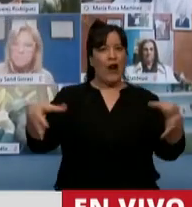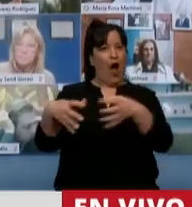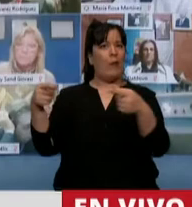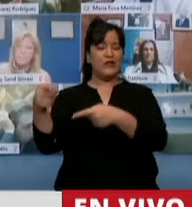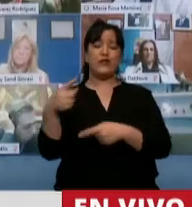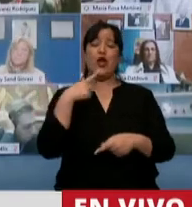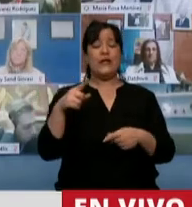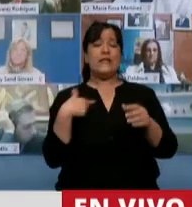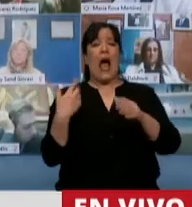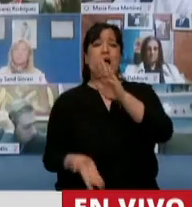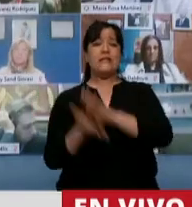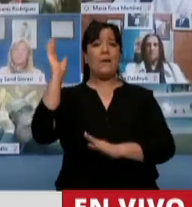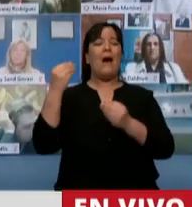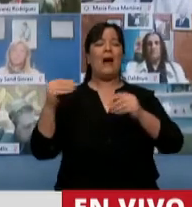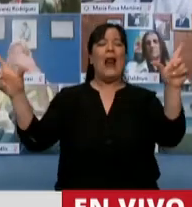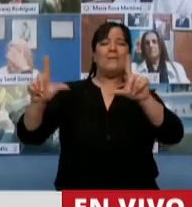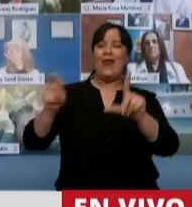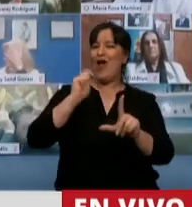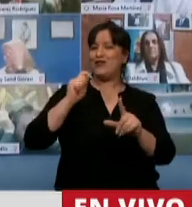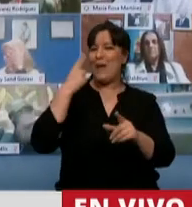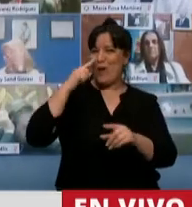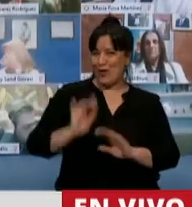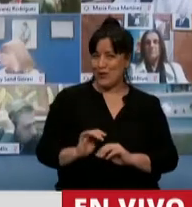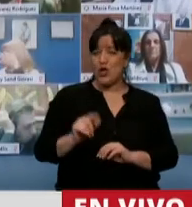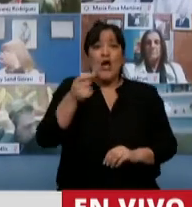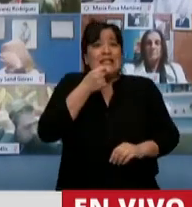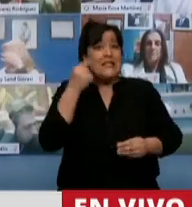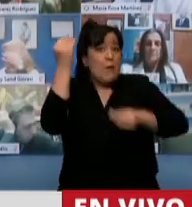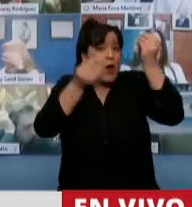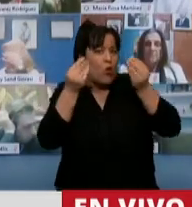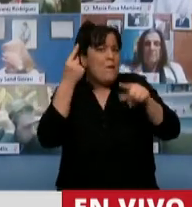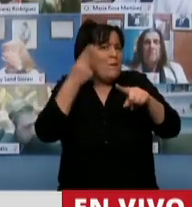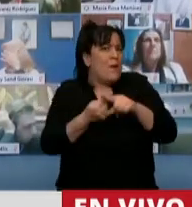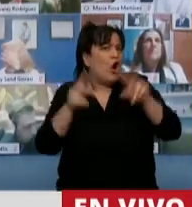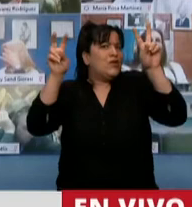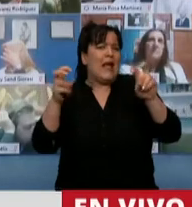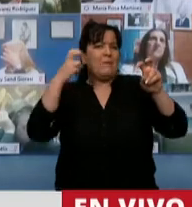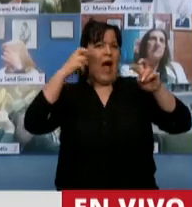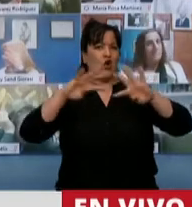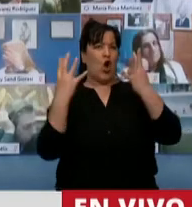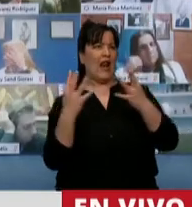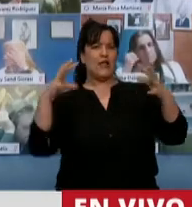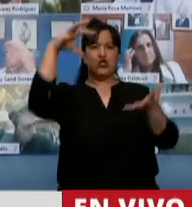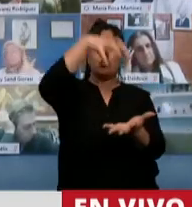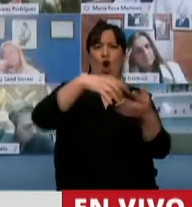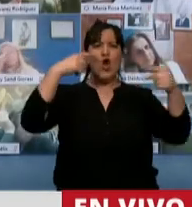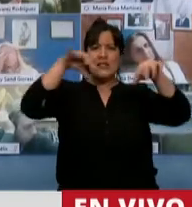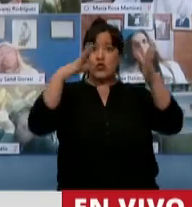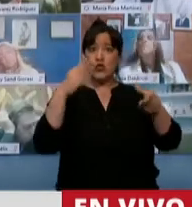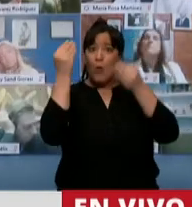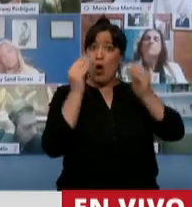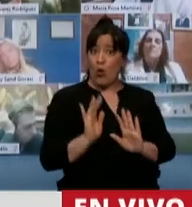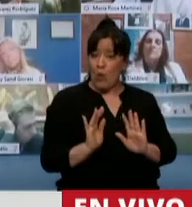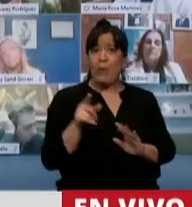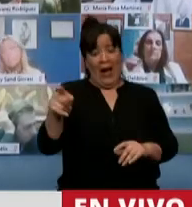van a ir a recinto para salir a operar en los medios. Miren, si tanto les preocupa la institución del Congreso de la Nación, le hubiesen dicho a su